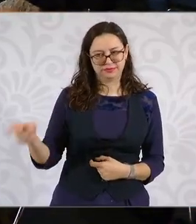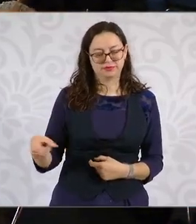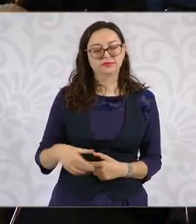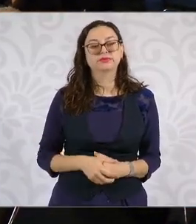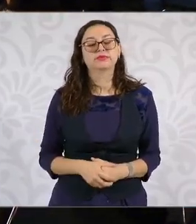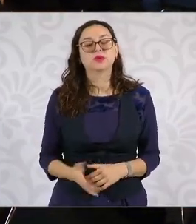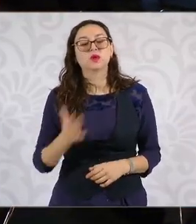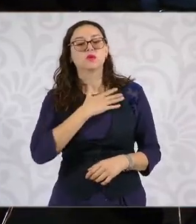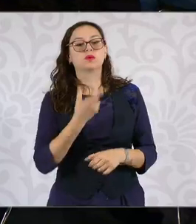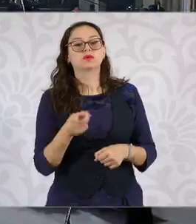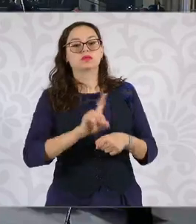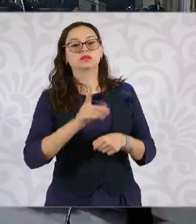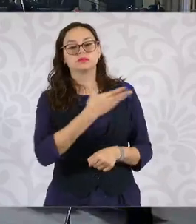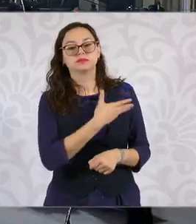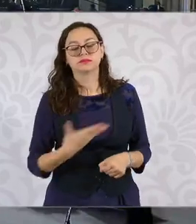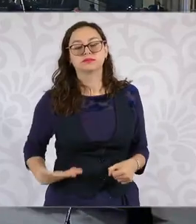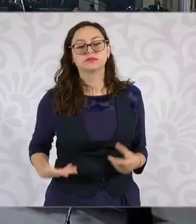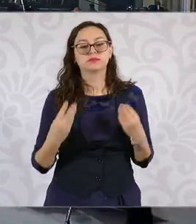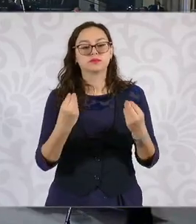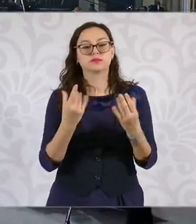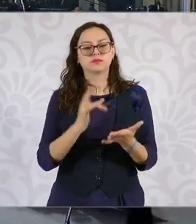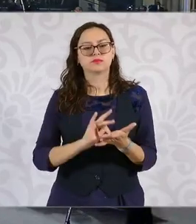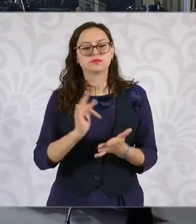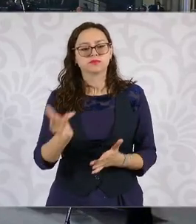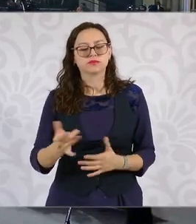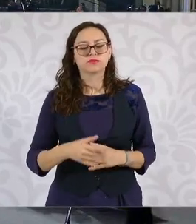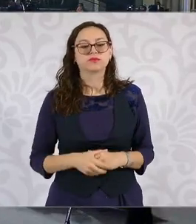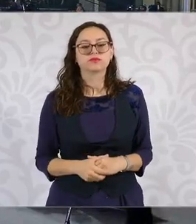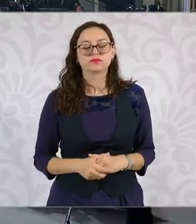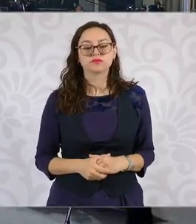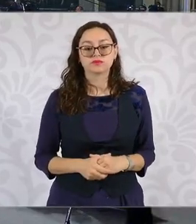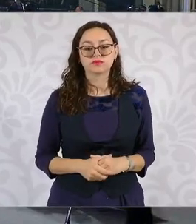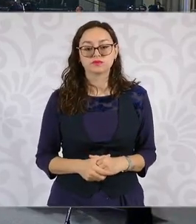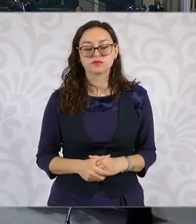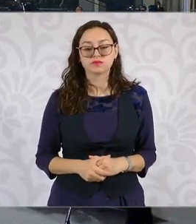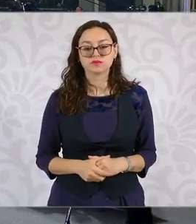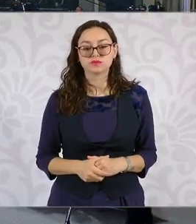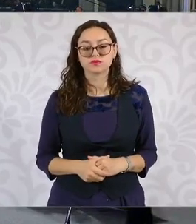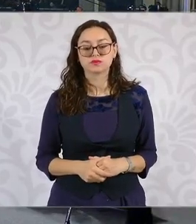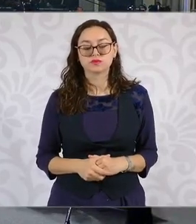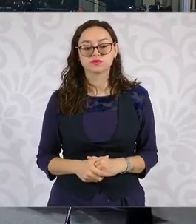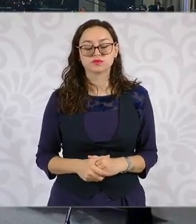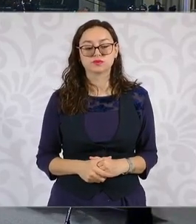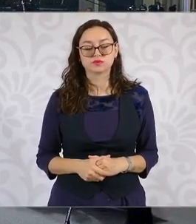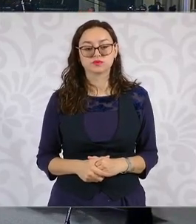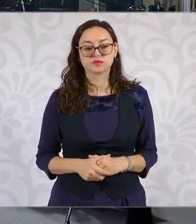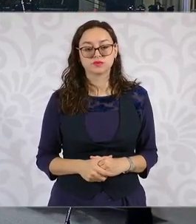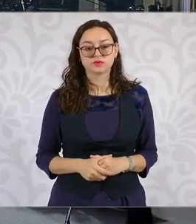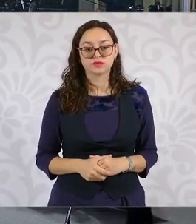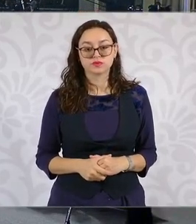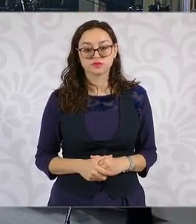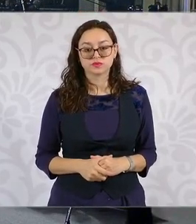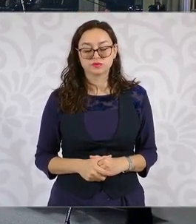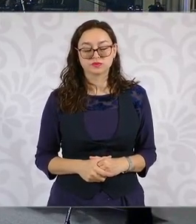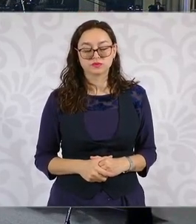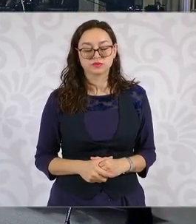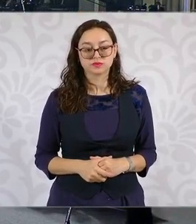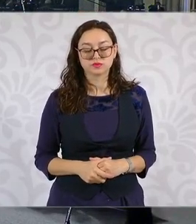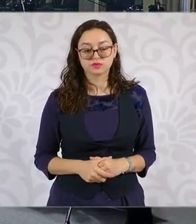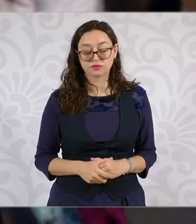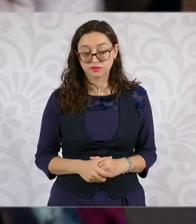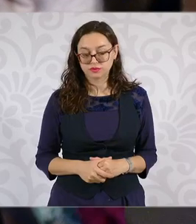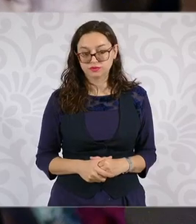Buenos días, presidenta, muchas gracias. En primer lugar, si nos pudiera compartir cuál será la estructura operativa del